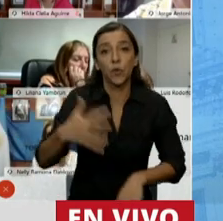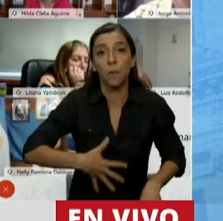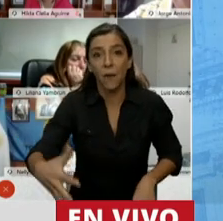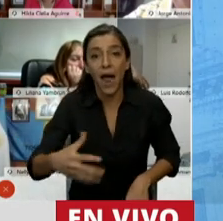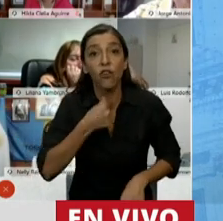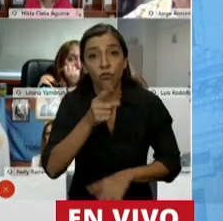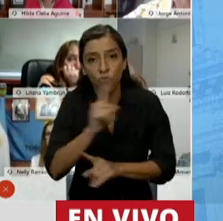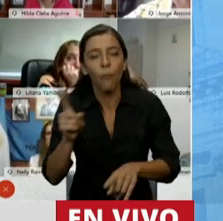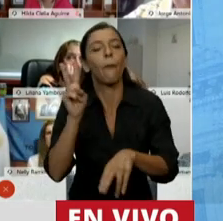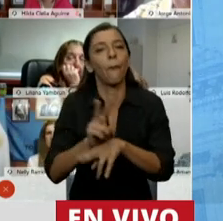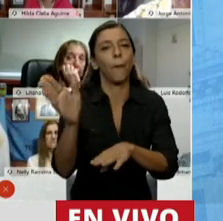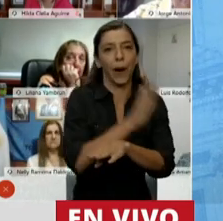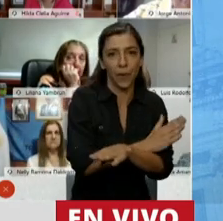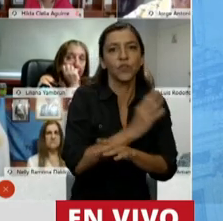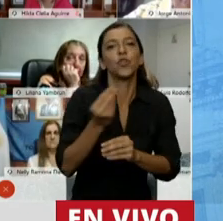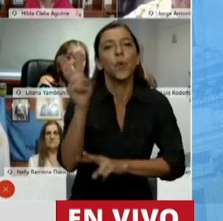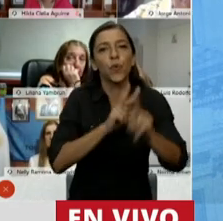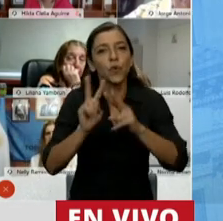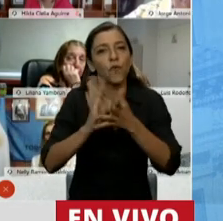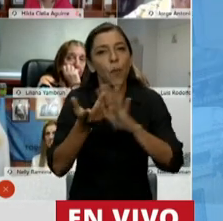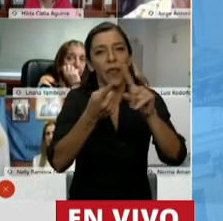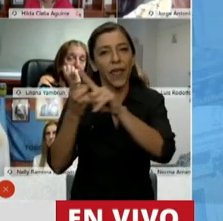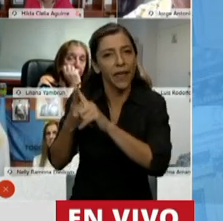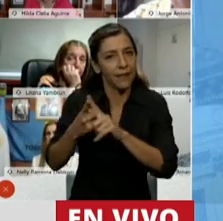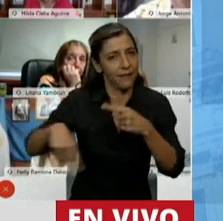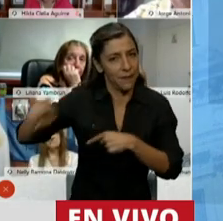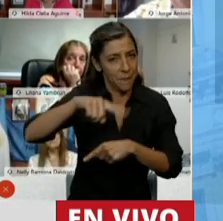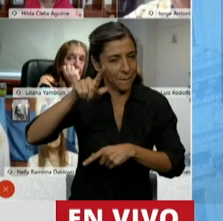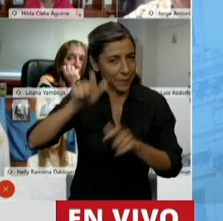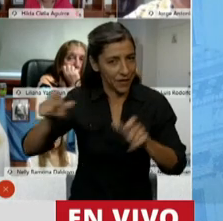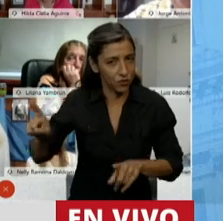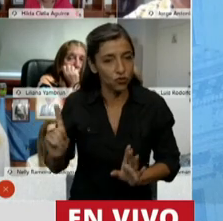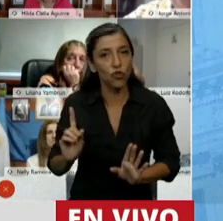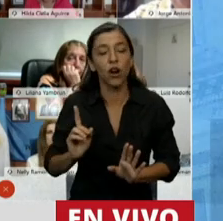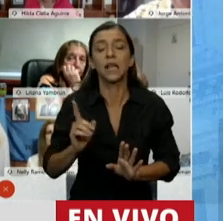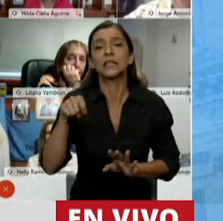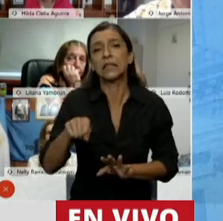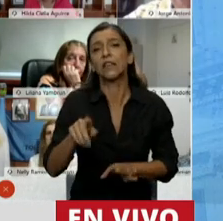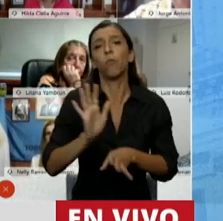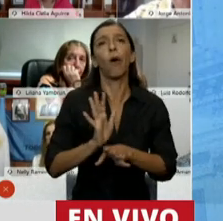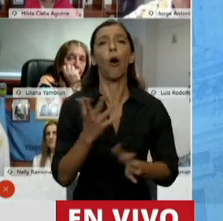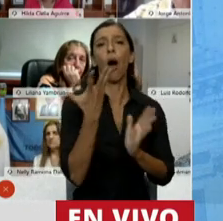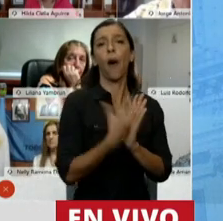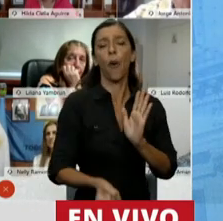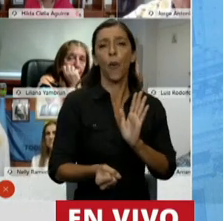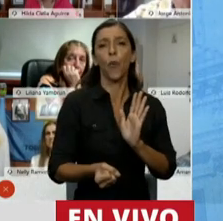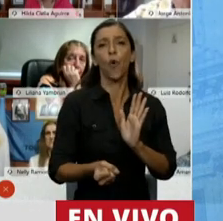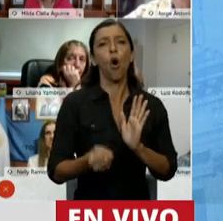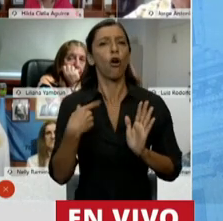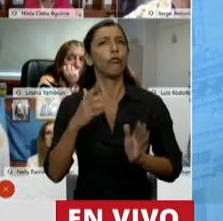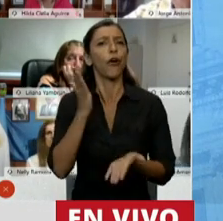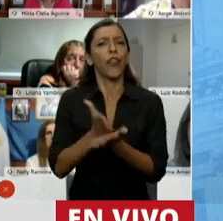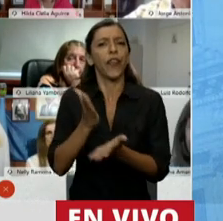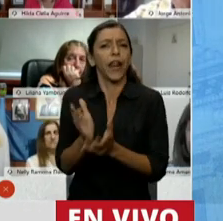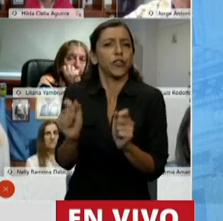relaciones entre las personas. Sostener como principal argumento y fundamentarse en el principio de que el aborto es un